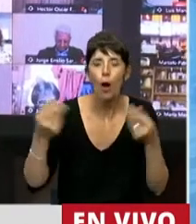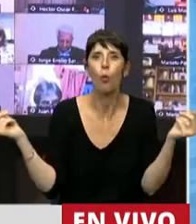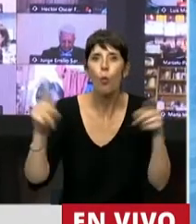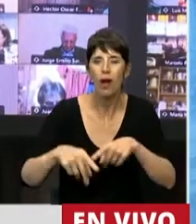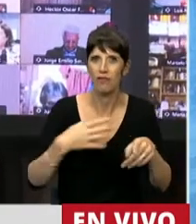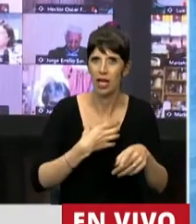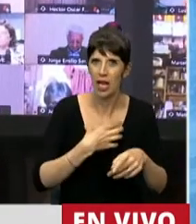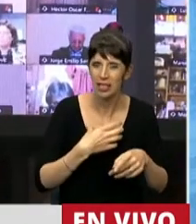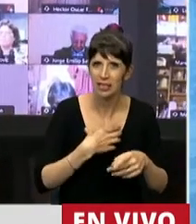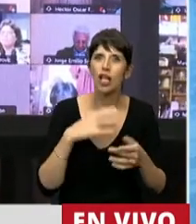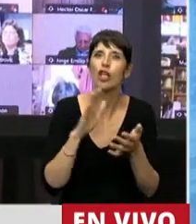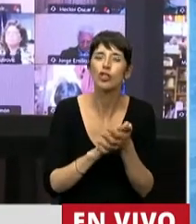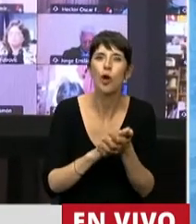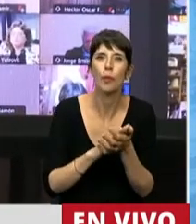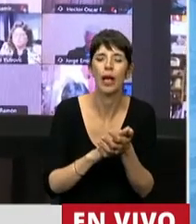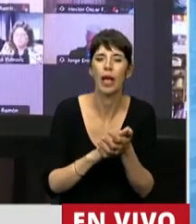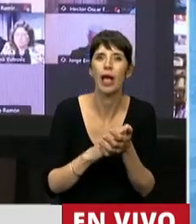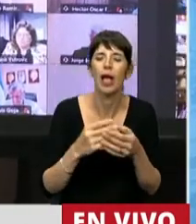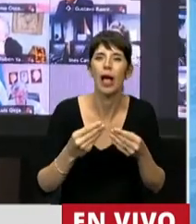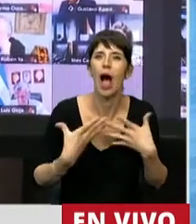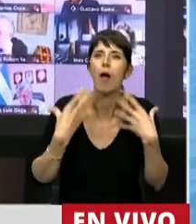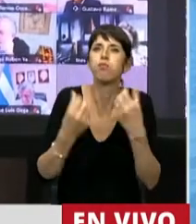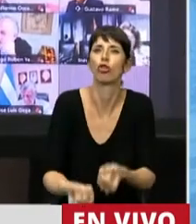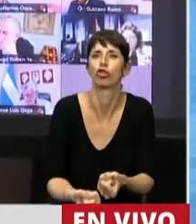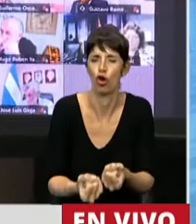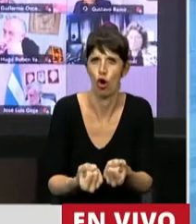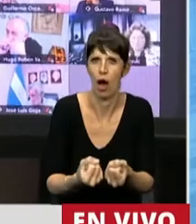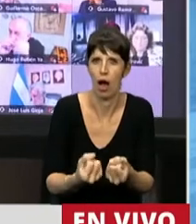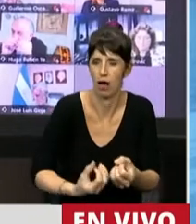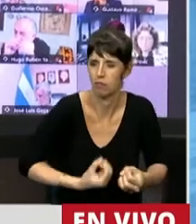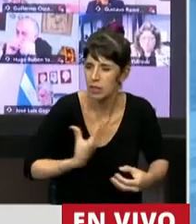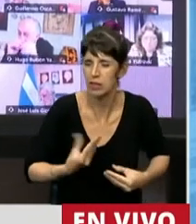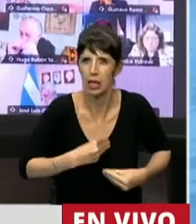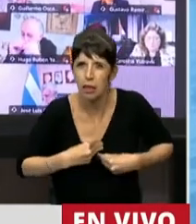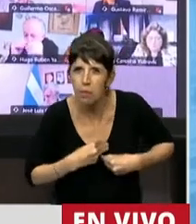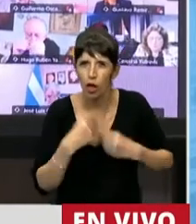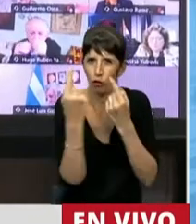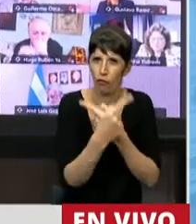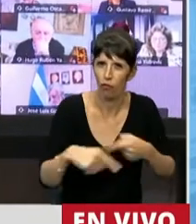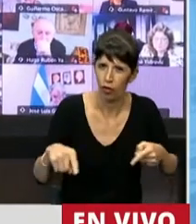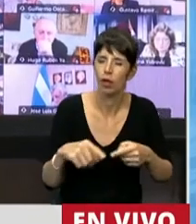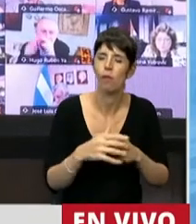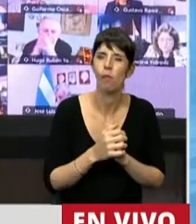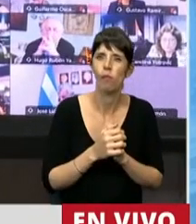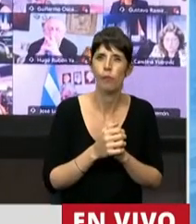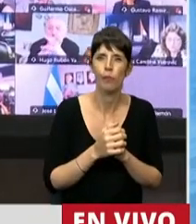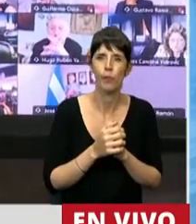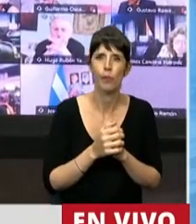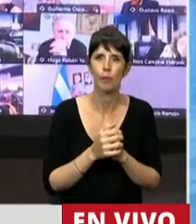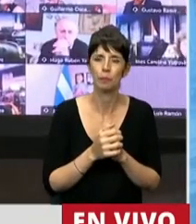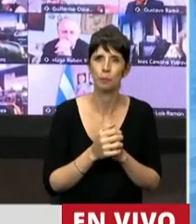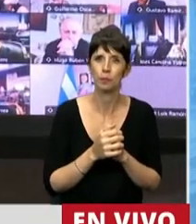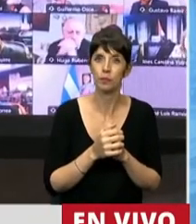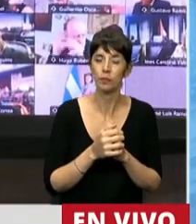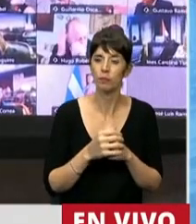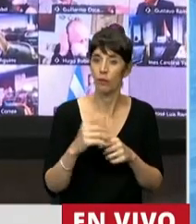tal vez fue parte del aporte, este proyecto integral, del proyecto que nosotros presentamos. El objeto que